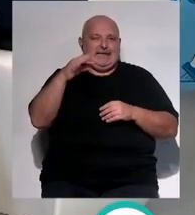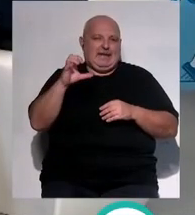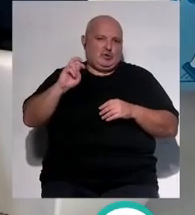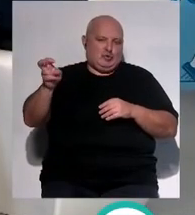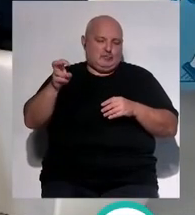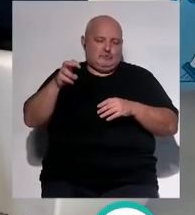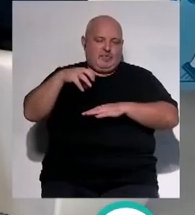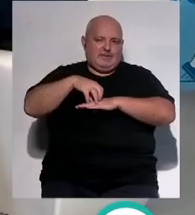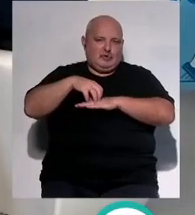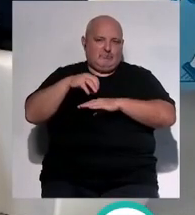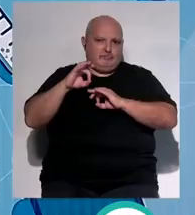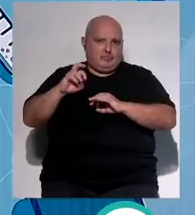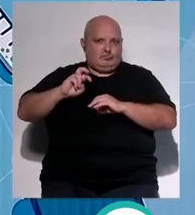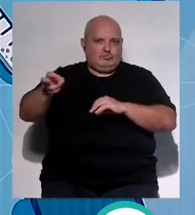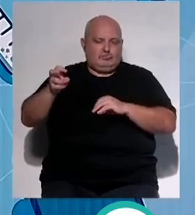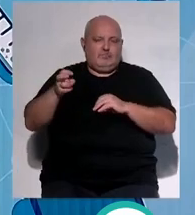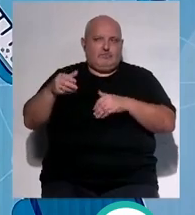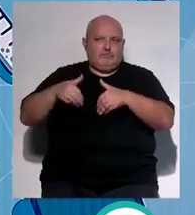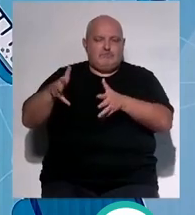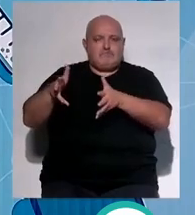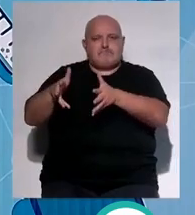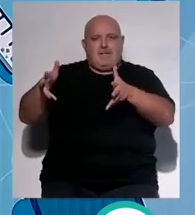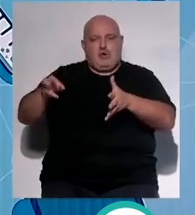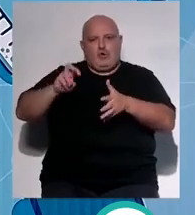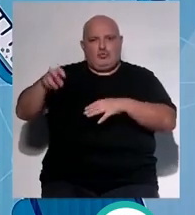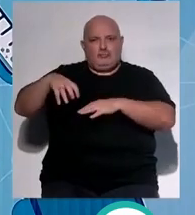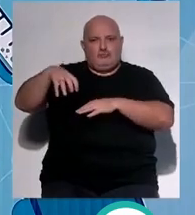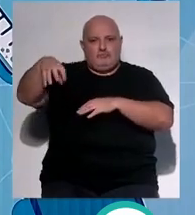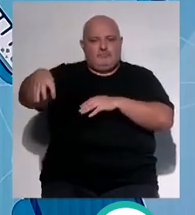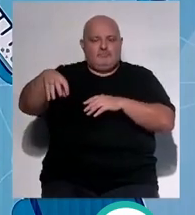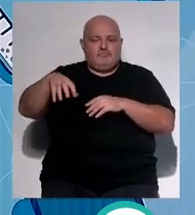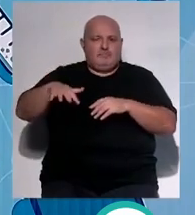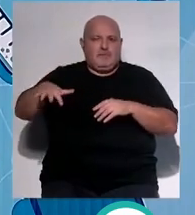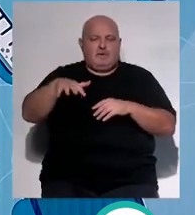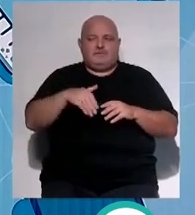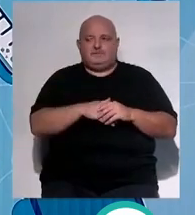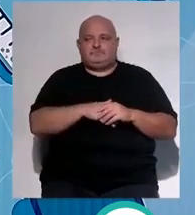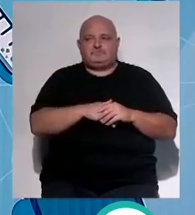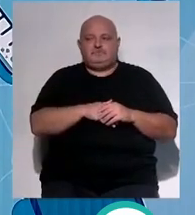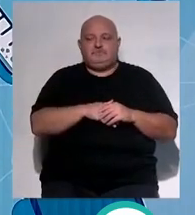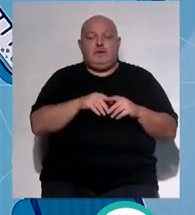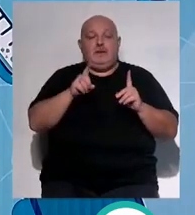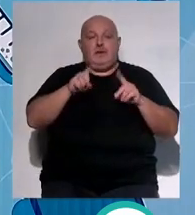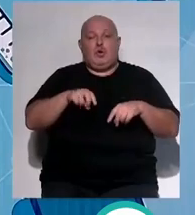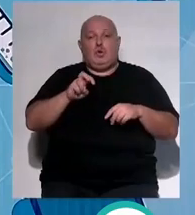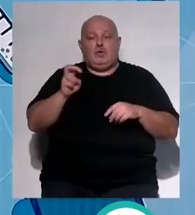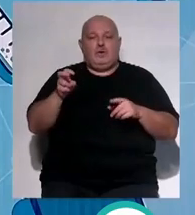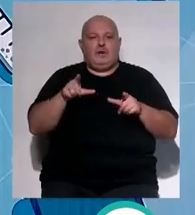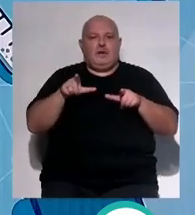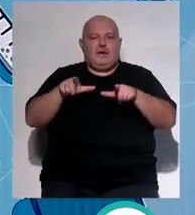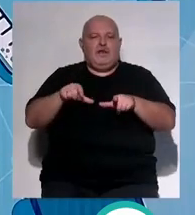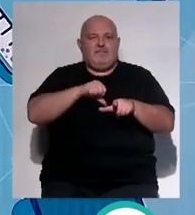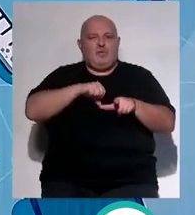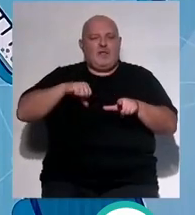espacio bastante amplio para atender a la demanda que afortunadamente tenemos tenemos también gabinetes